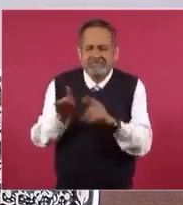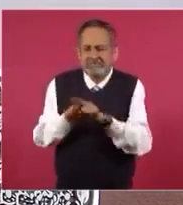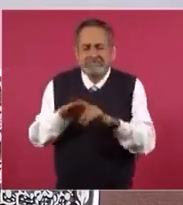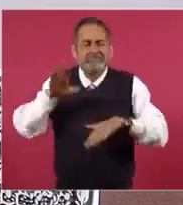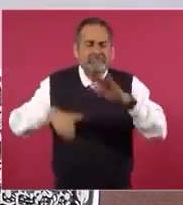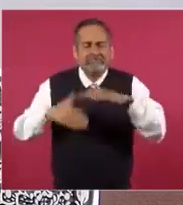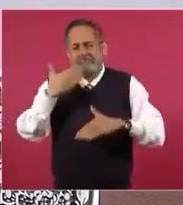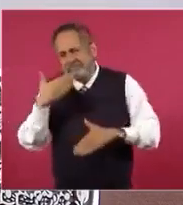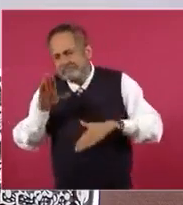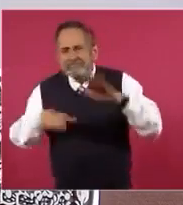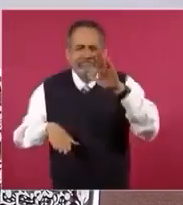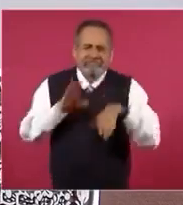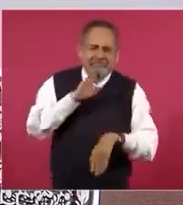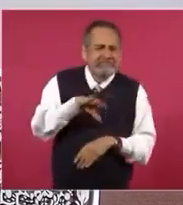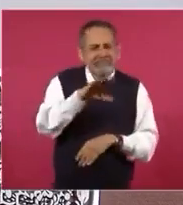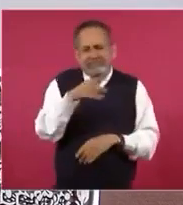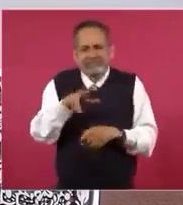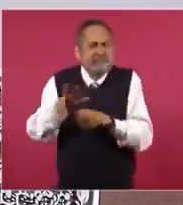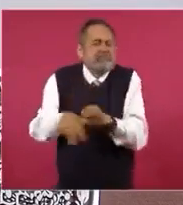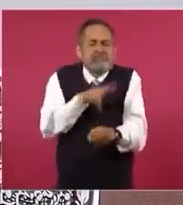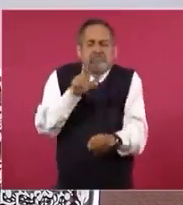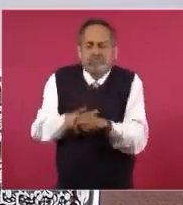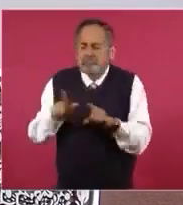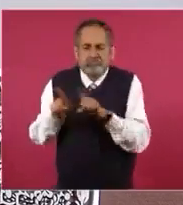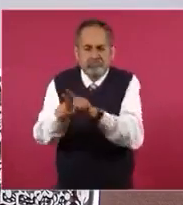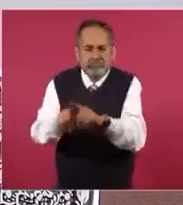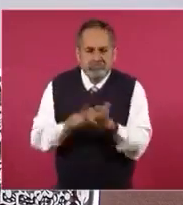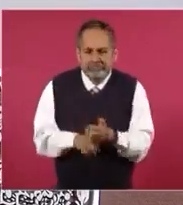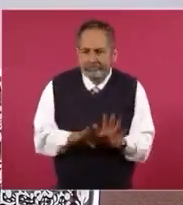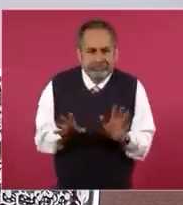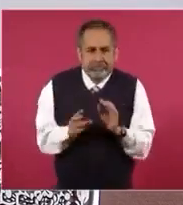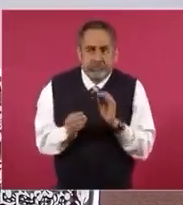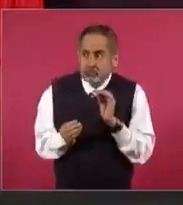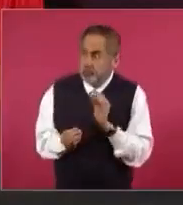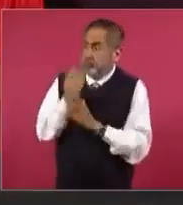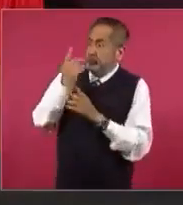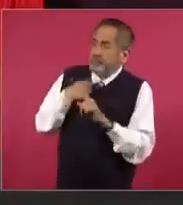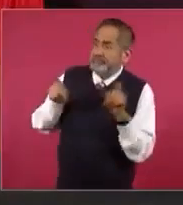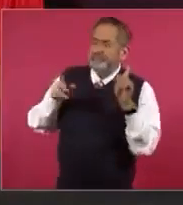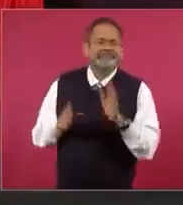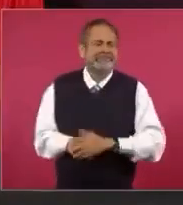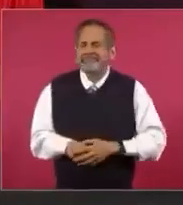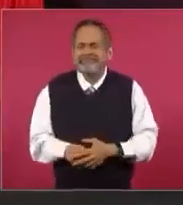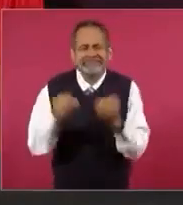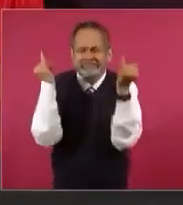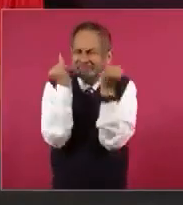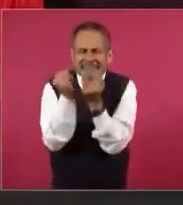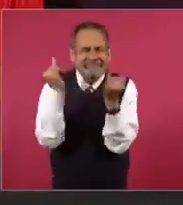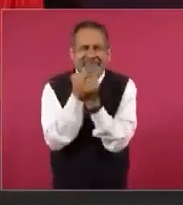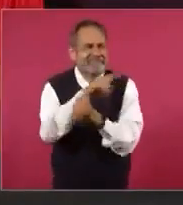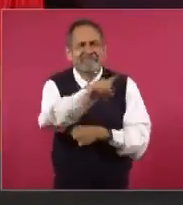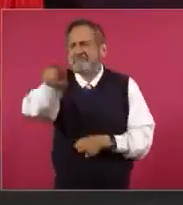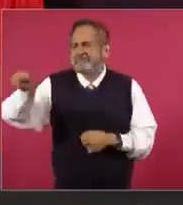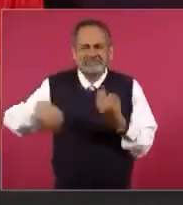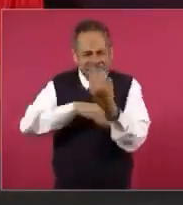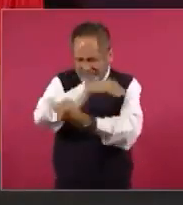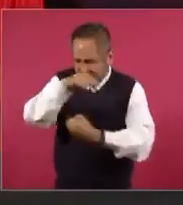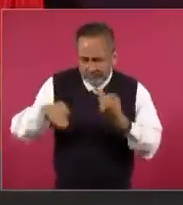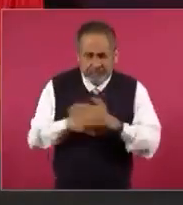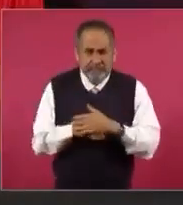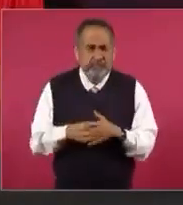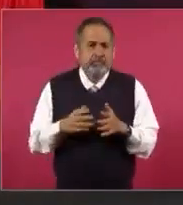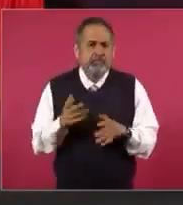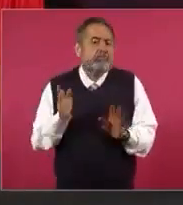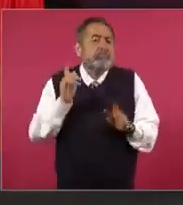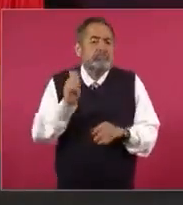crisis buenas, malas, regulares, este, de todo, ¿eh? No hay nada nuevo bajo el sol. Lo que cambia ahora es que él se va